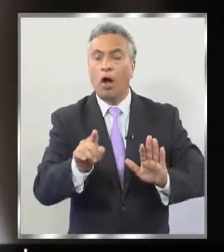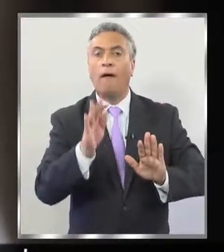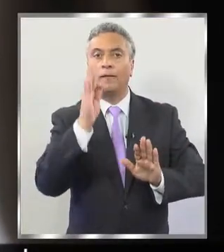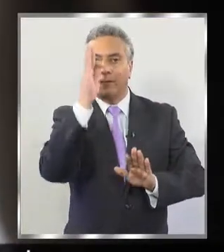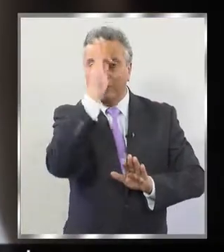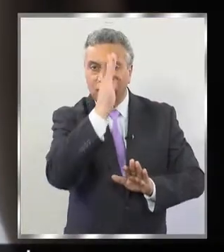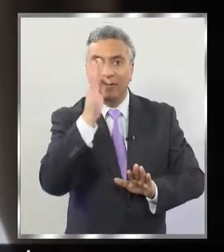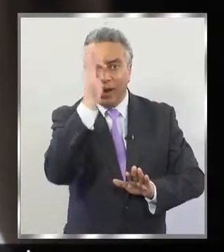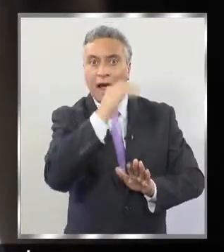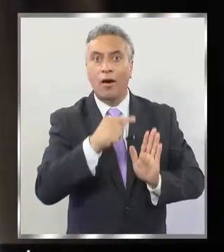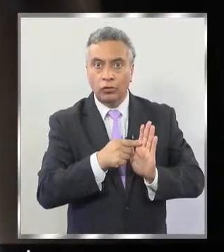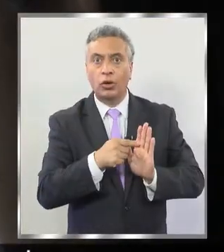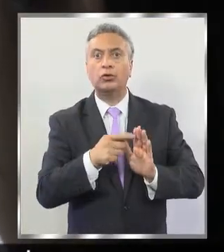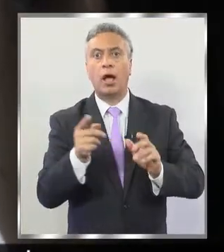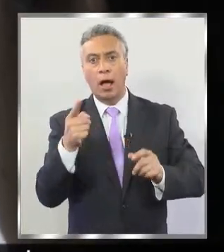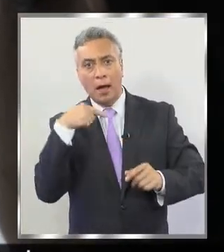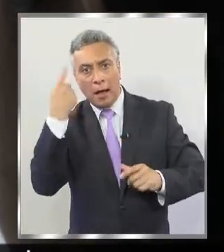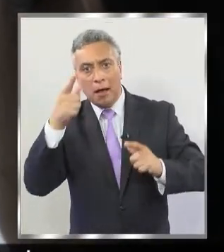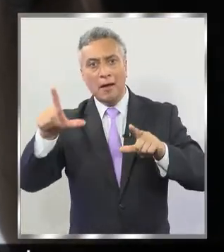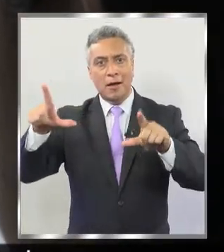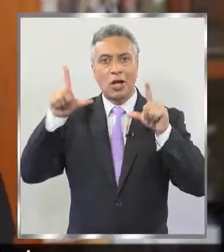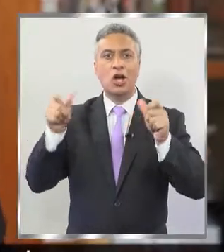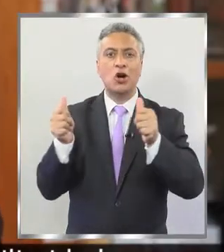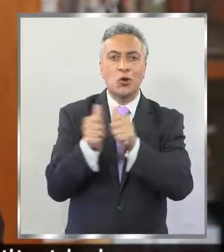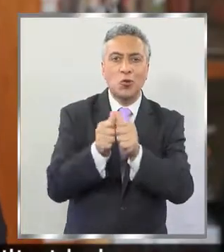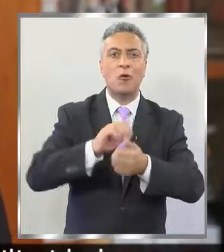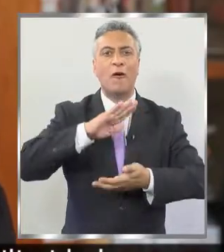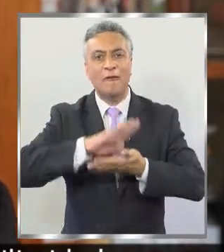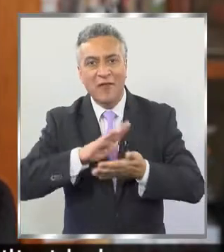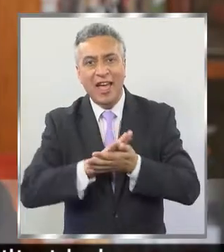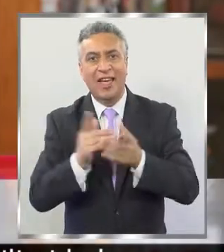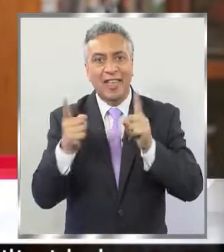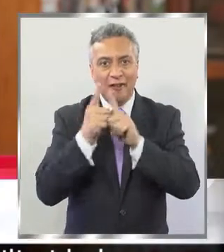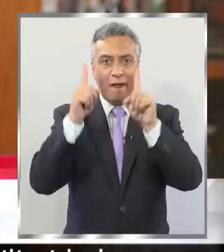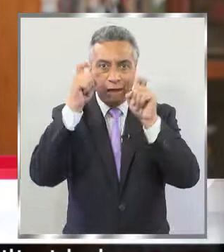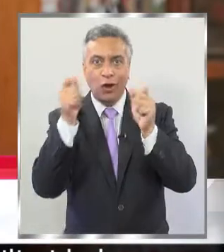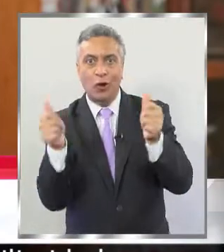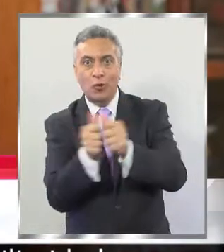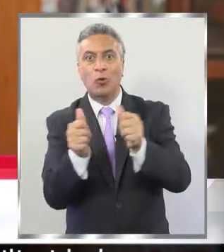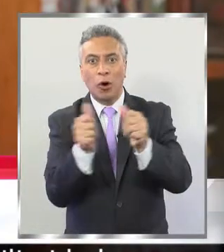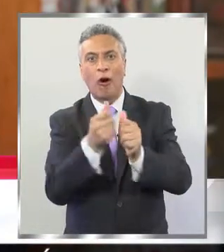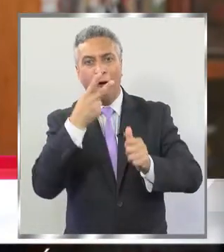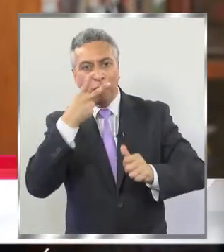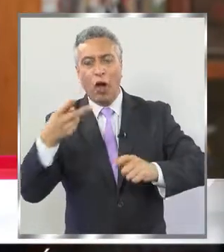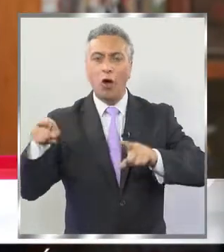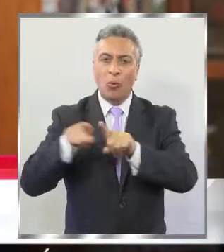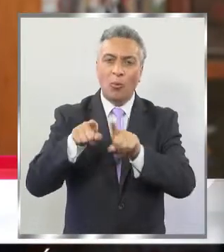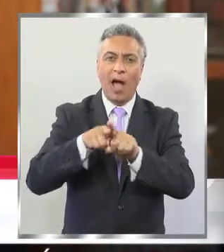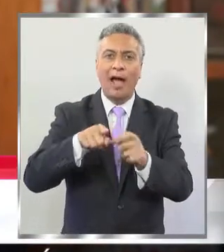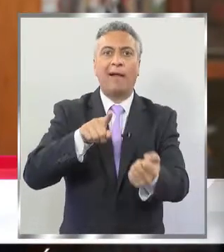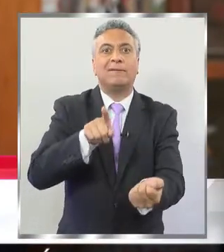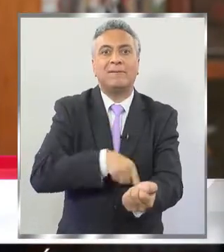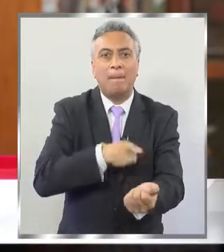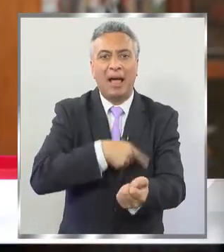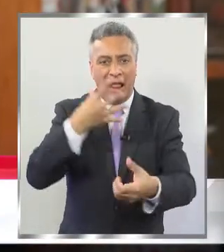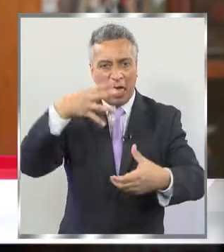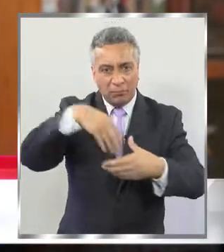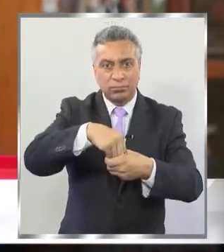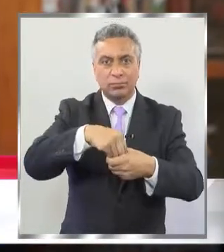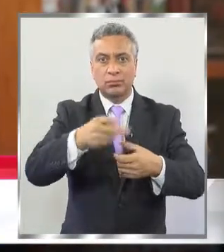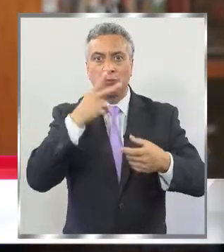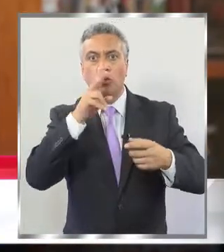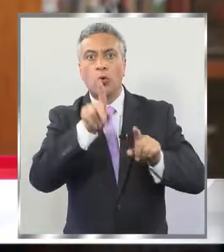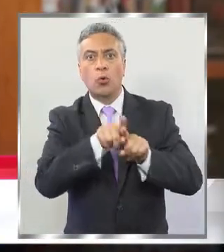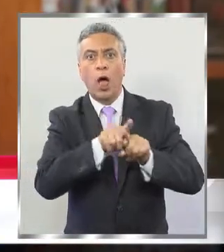aparecían juntos, en celebraciones, en fotos en que se veía familiaridad, en las cuales también aparecían ciertas